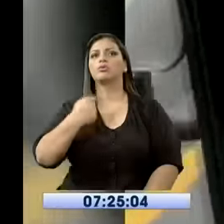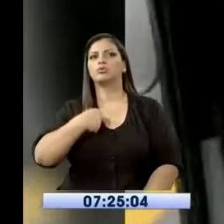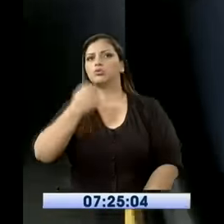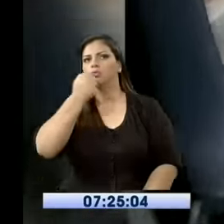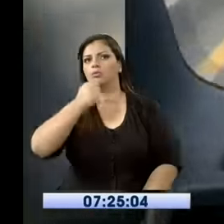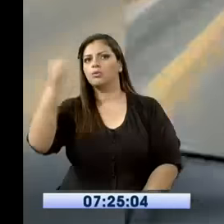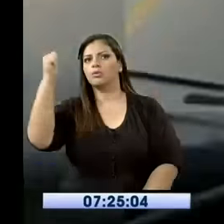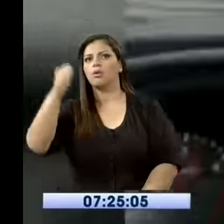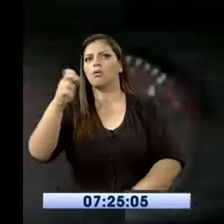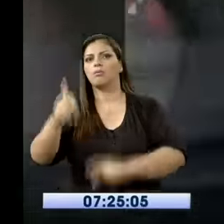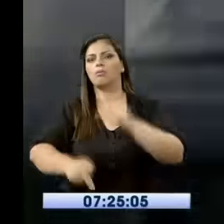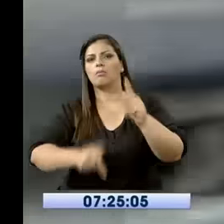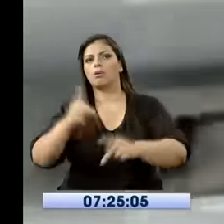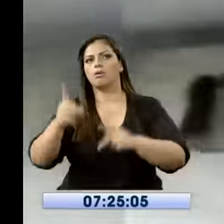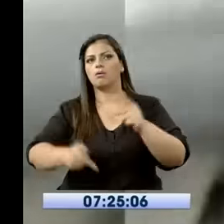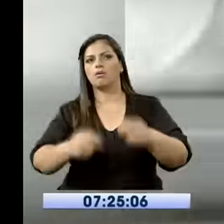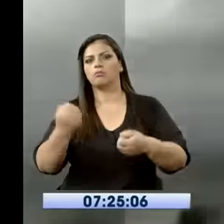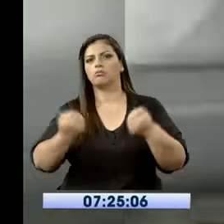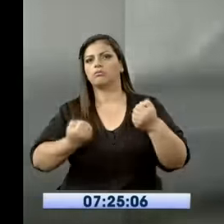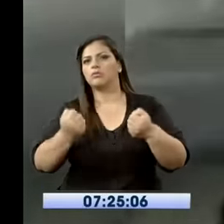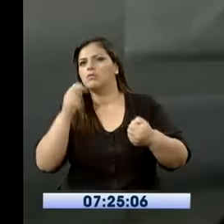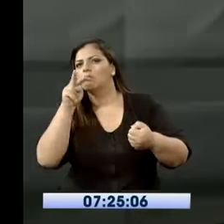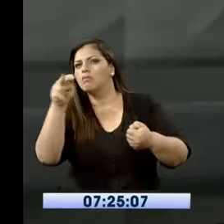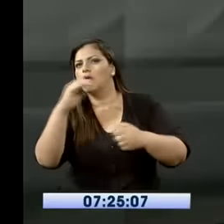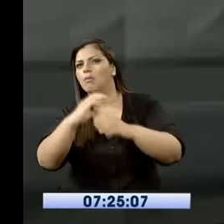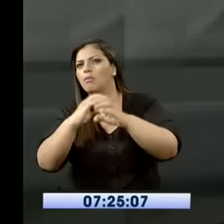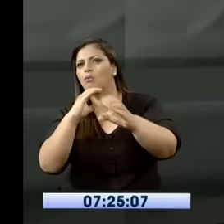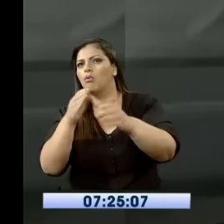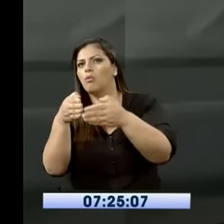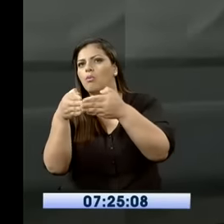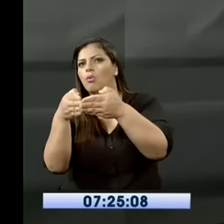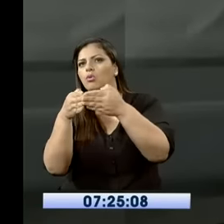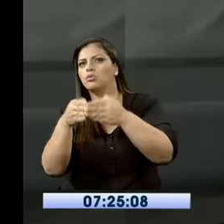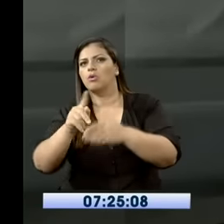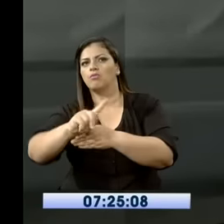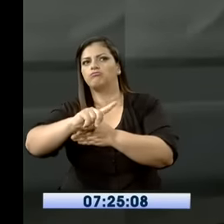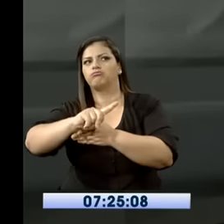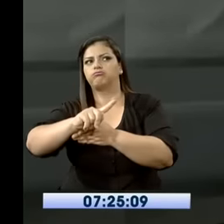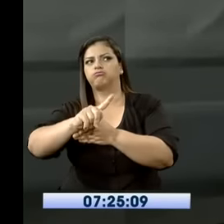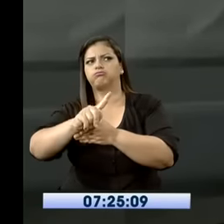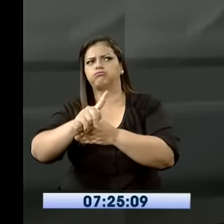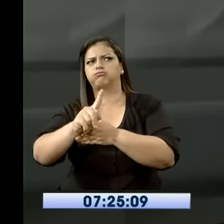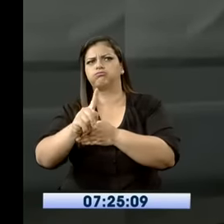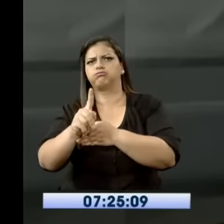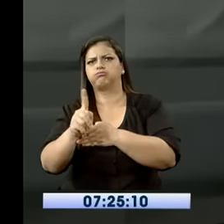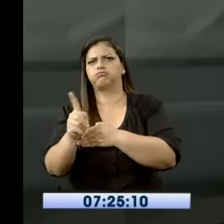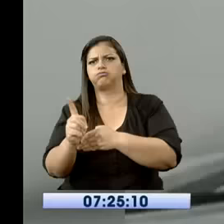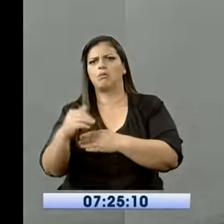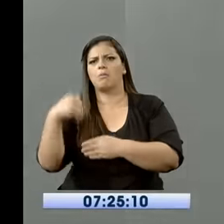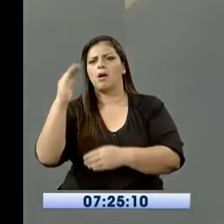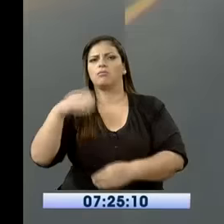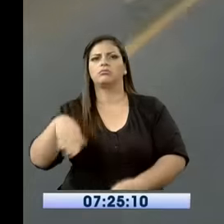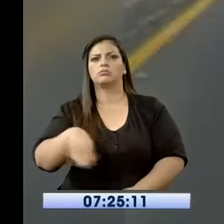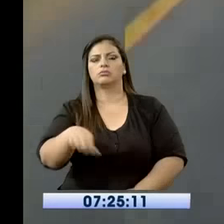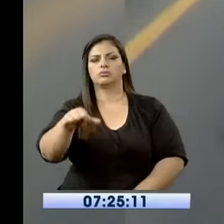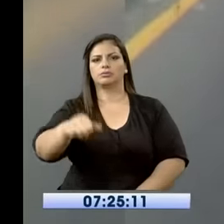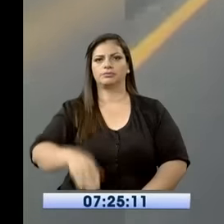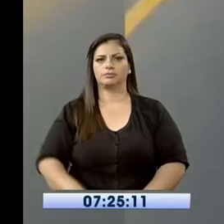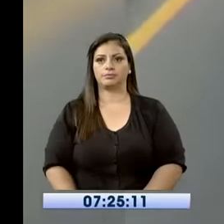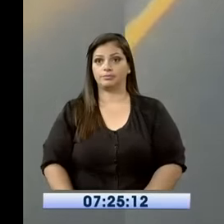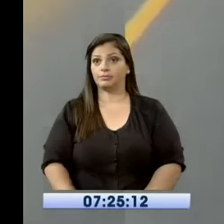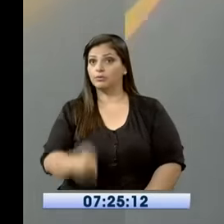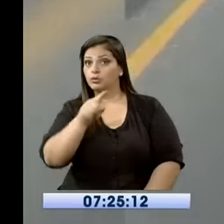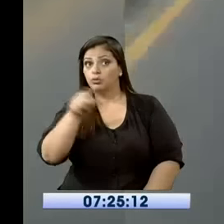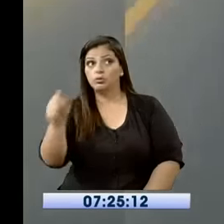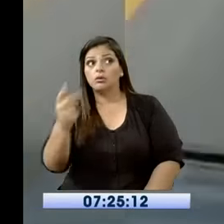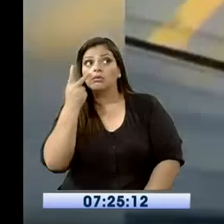pozorja va a exceso de velocidad. Si usted es testigo de este tipo de infracciones en las carreteras del país, envíenos